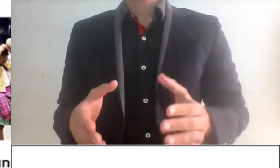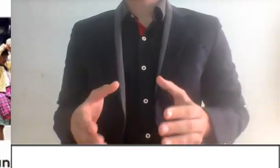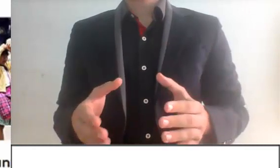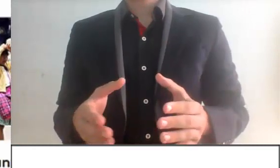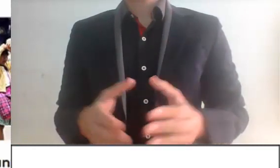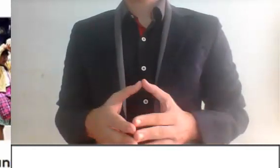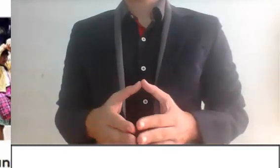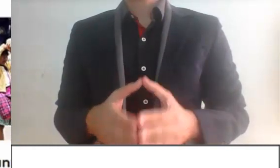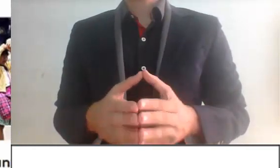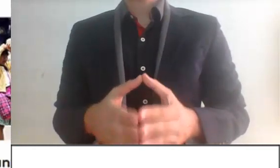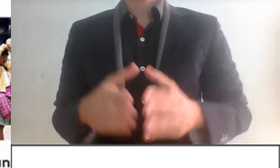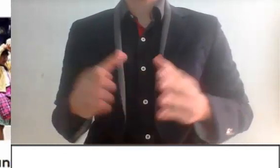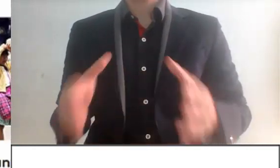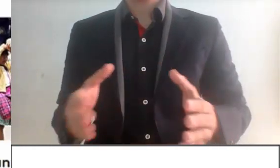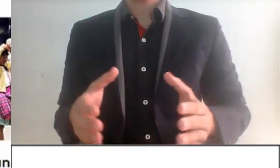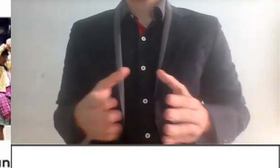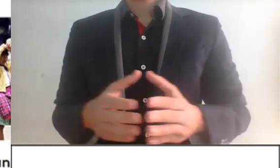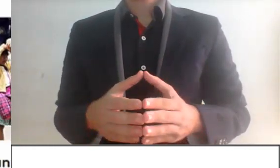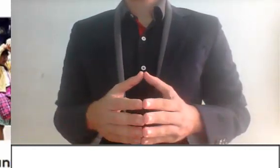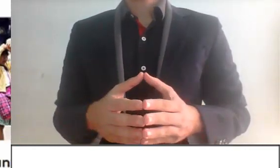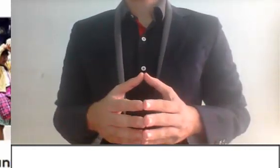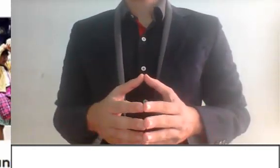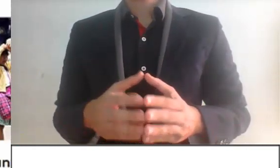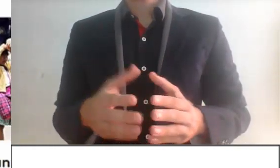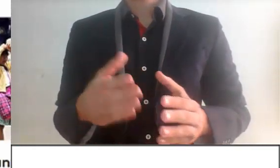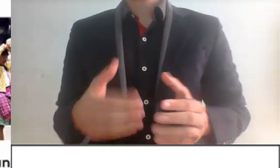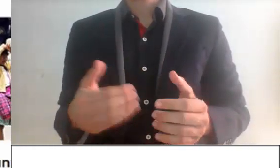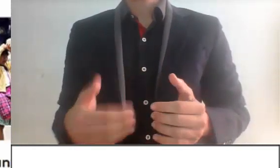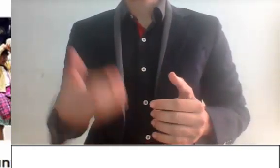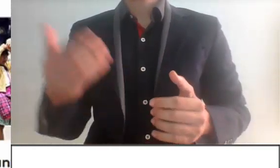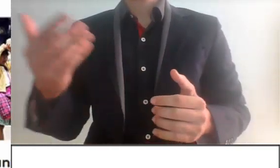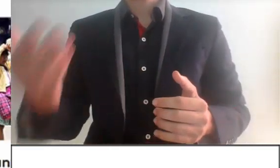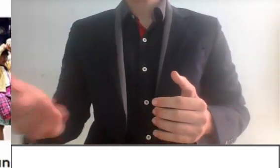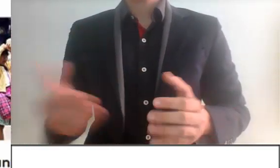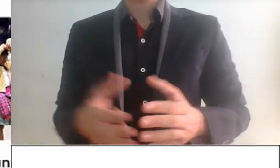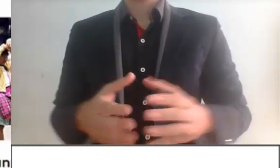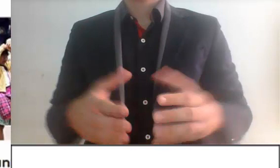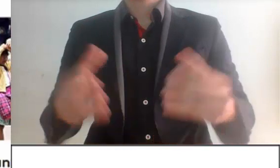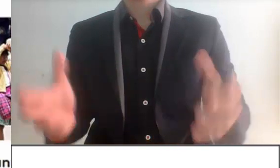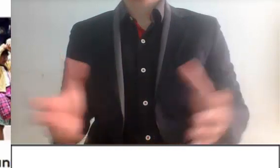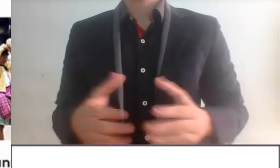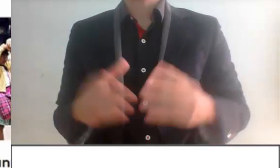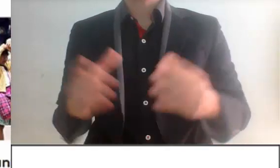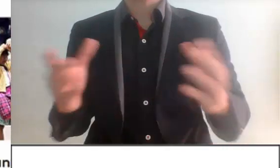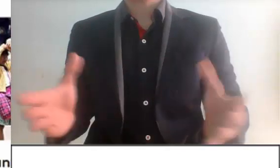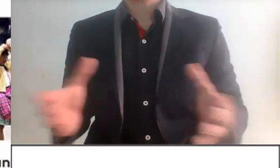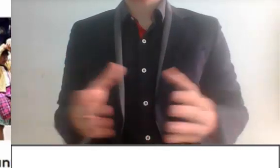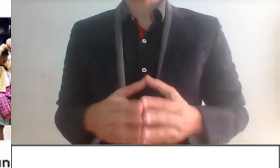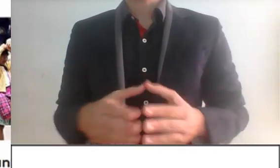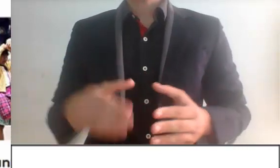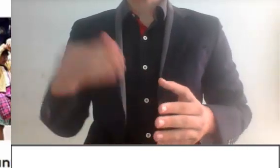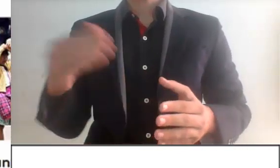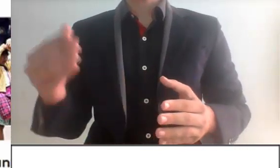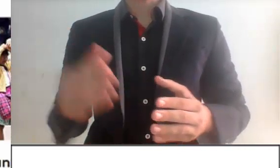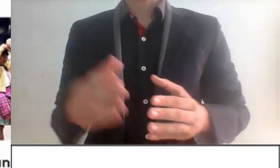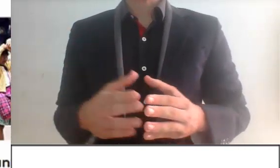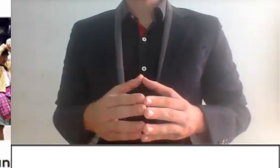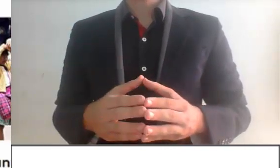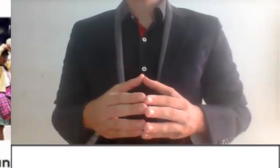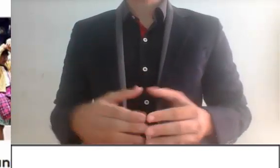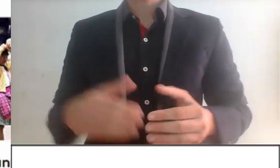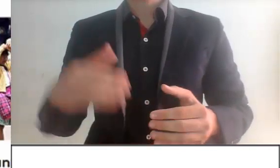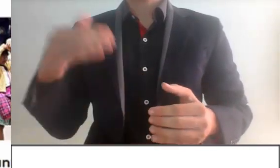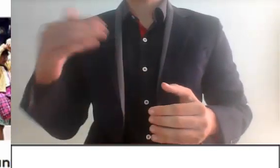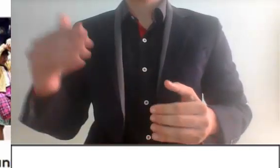Por desgracia, nuestro país, si ustedes analizan, se darán cuenta que un porcentaje muy reducido de la población normal paga impuestos. Y eso